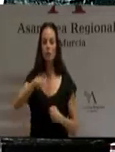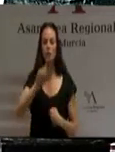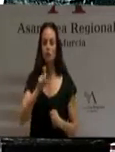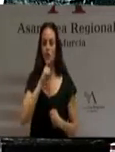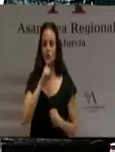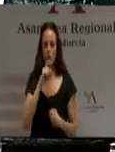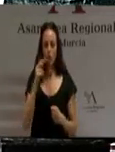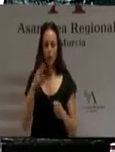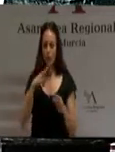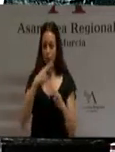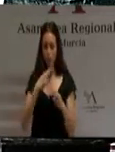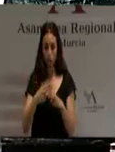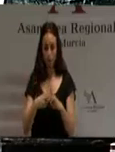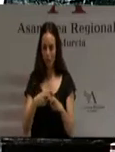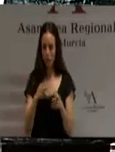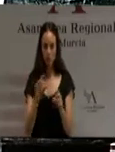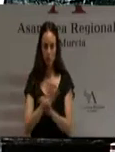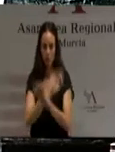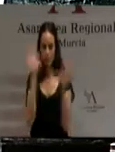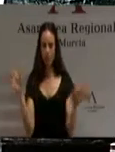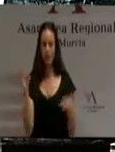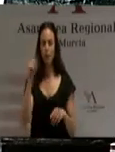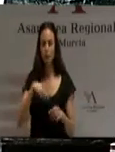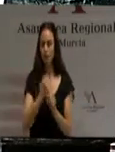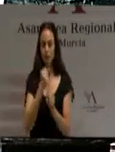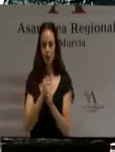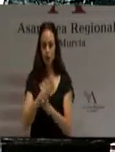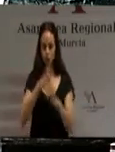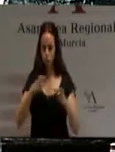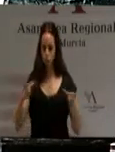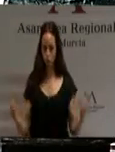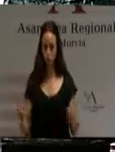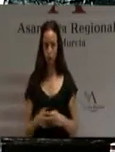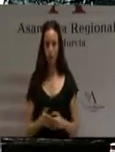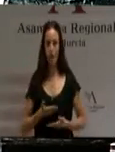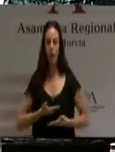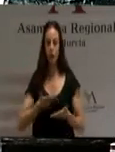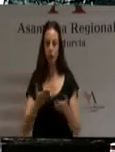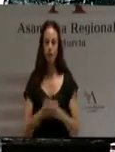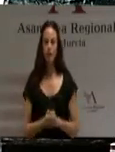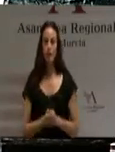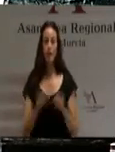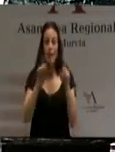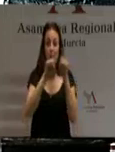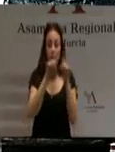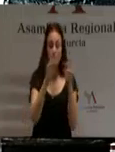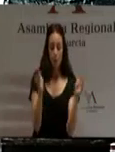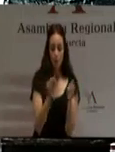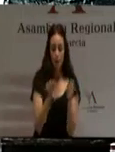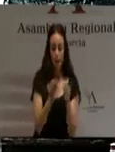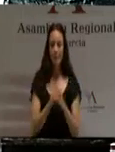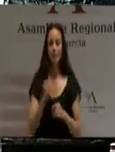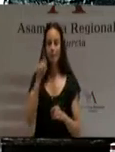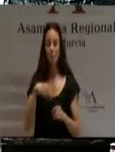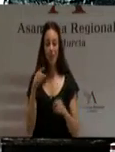para generar riqueza y ayudar a quienes generan empleo. Es decir, a las pequeñas y medianas empresas y autónomos que,